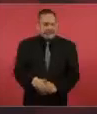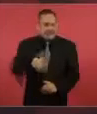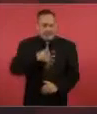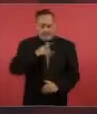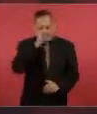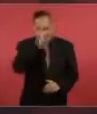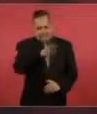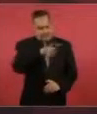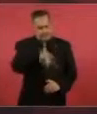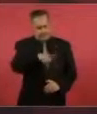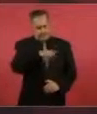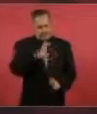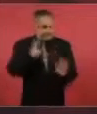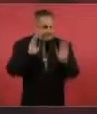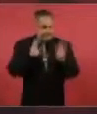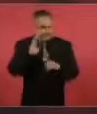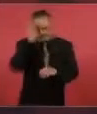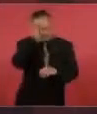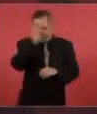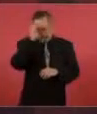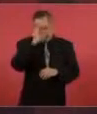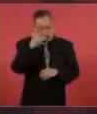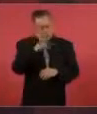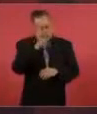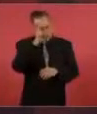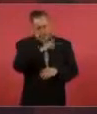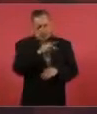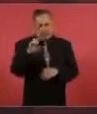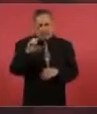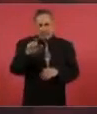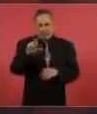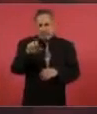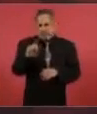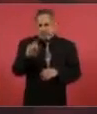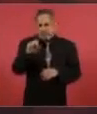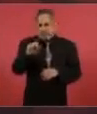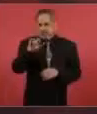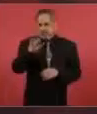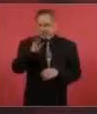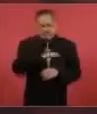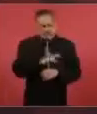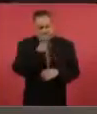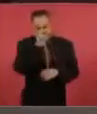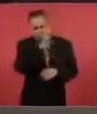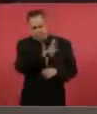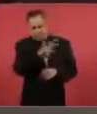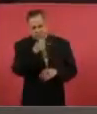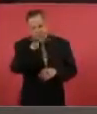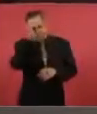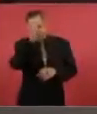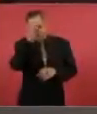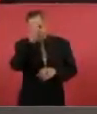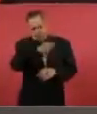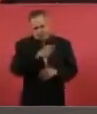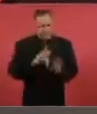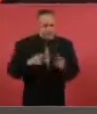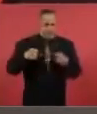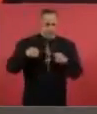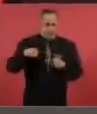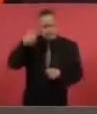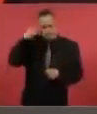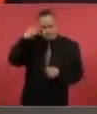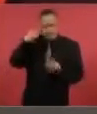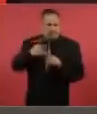No hablamos mucho desde el punto de vista de Carlos Sastín, nada más que yo no lo comparto